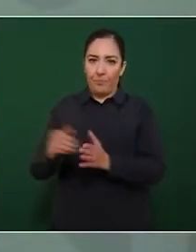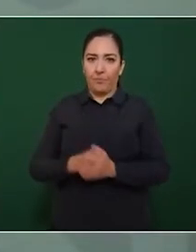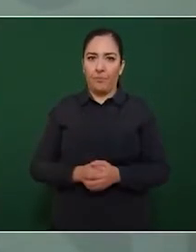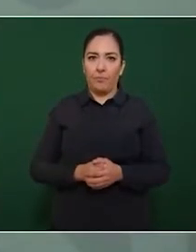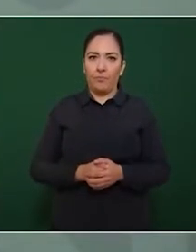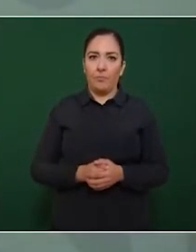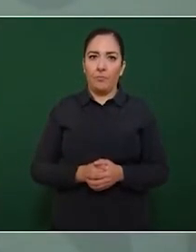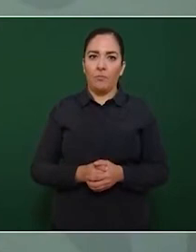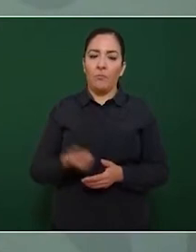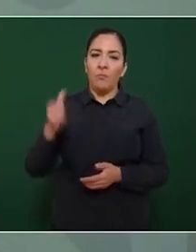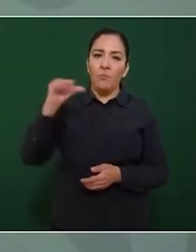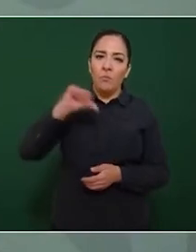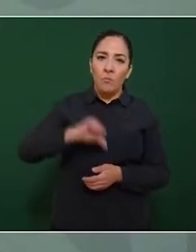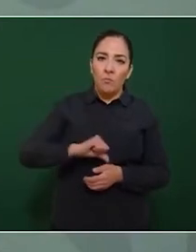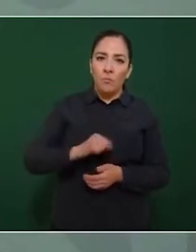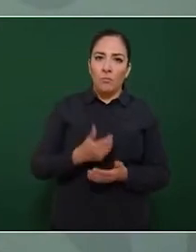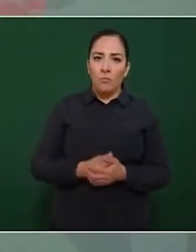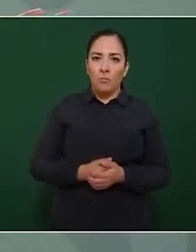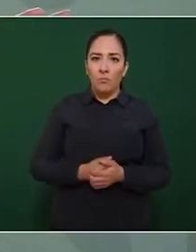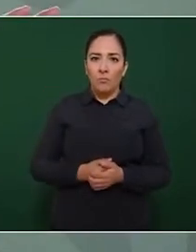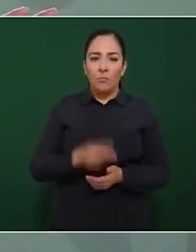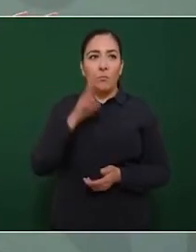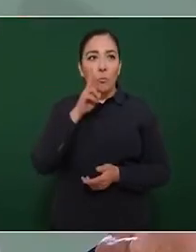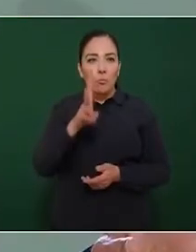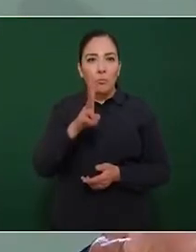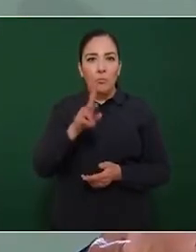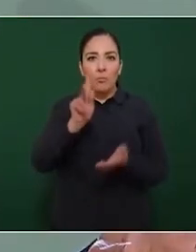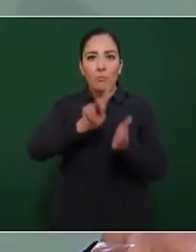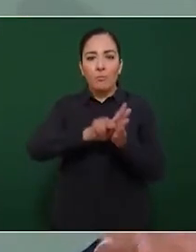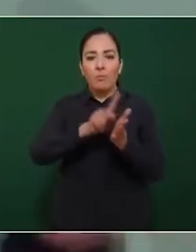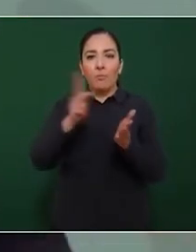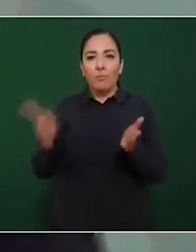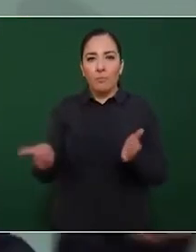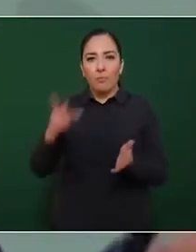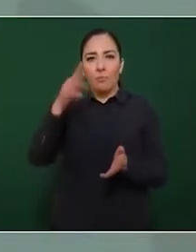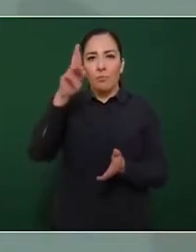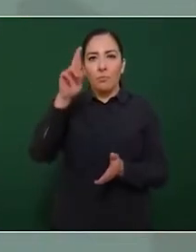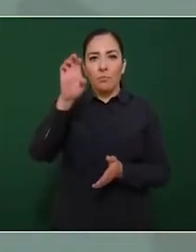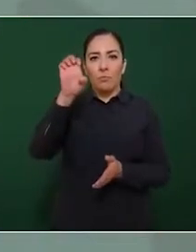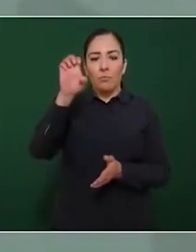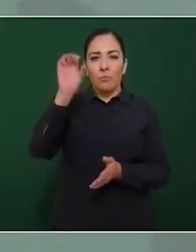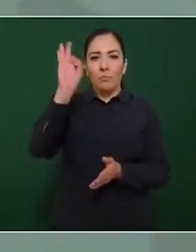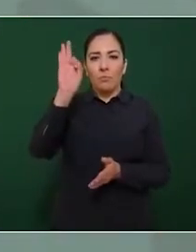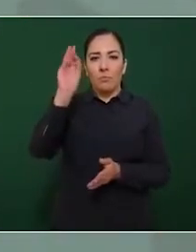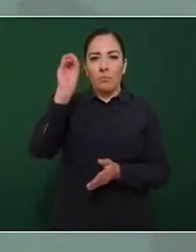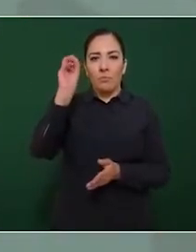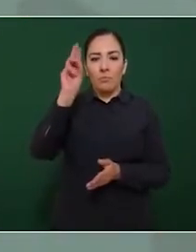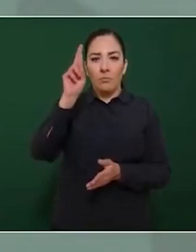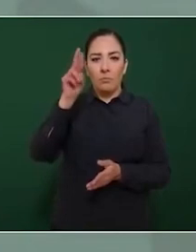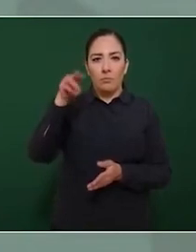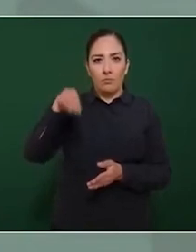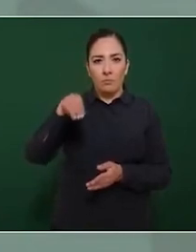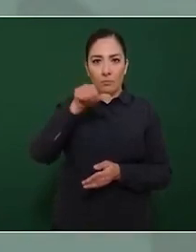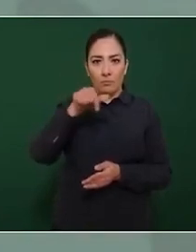en el periódico reforma de que los amenace